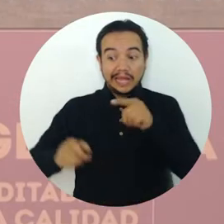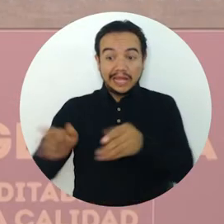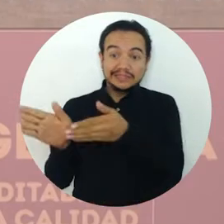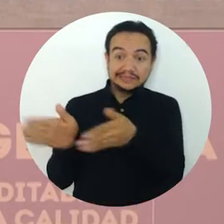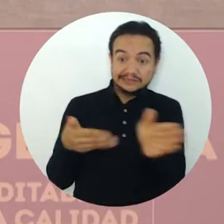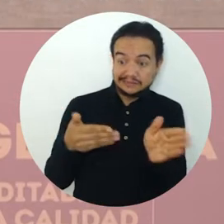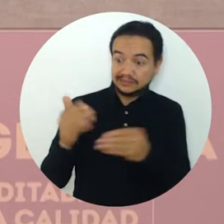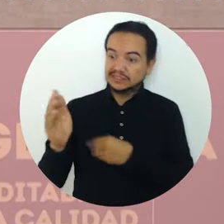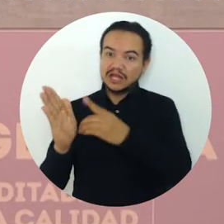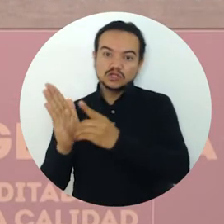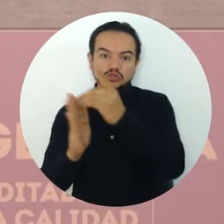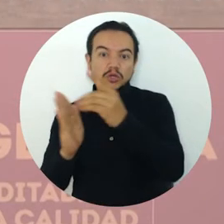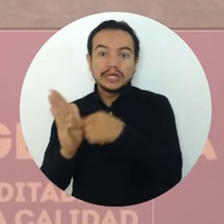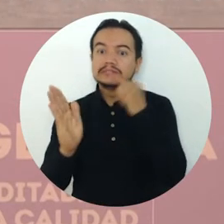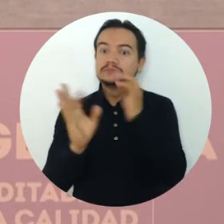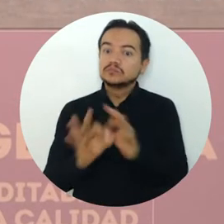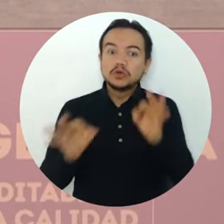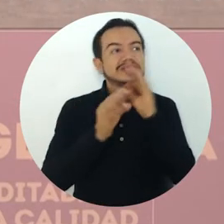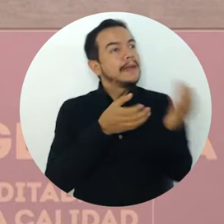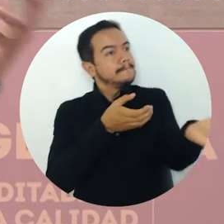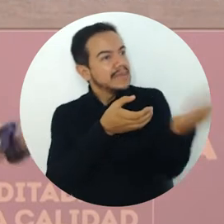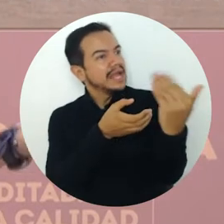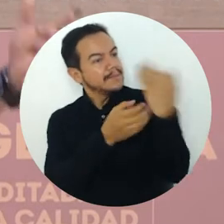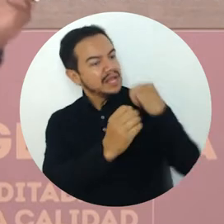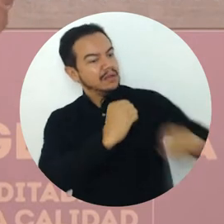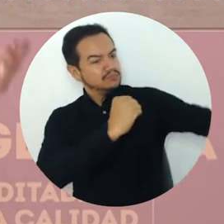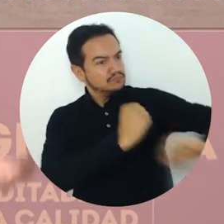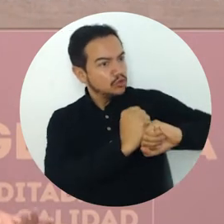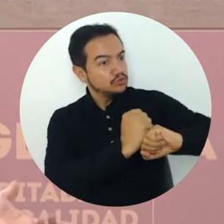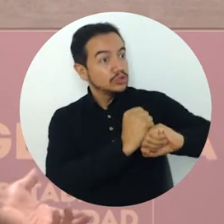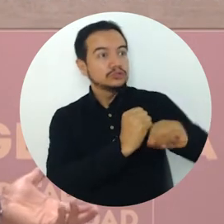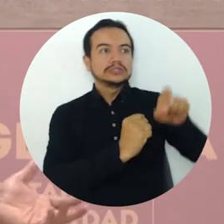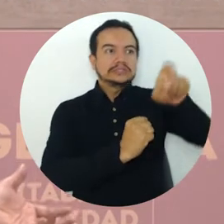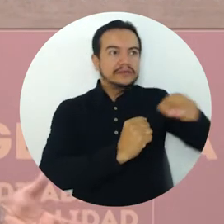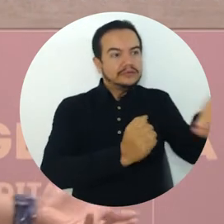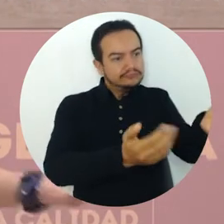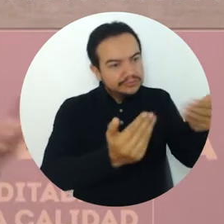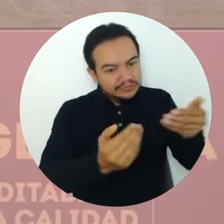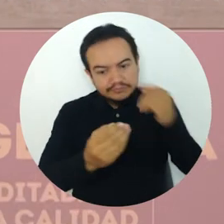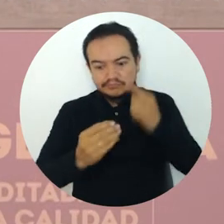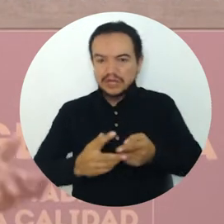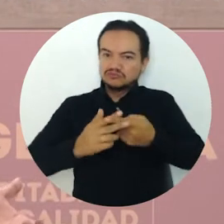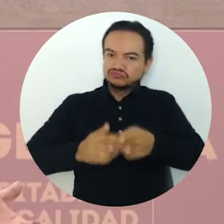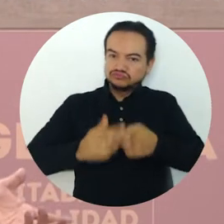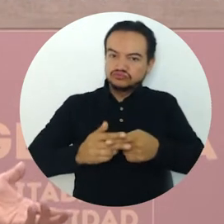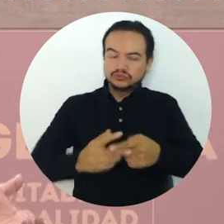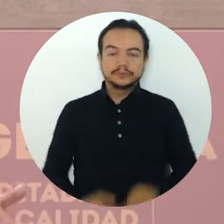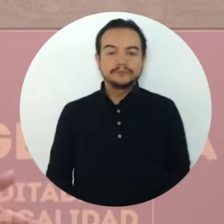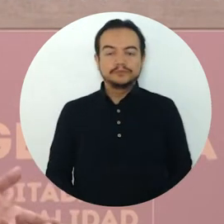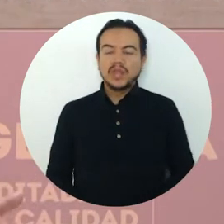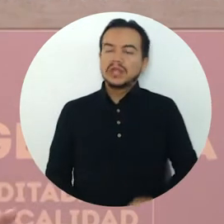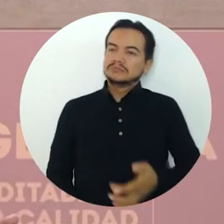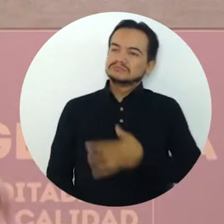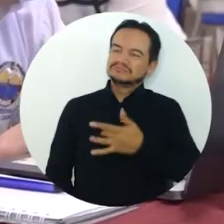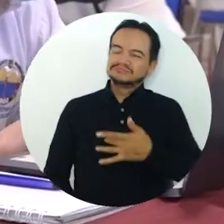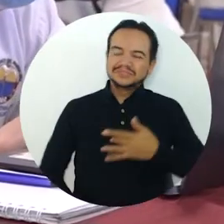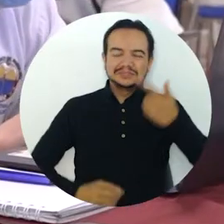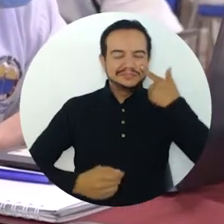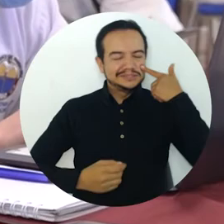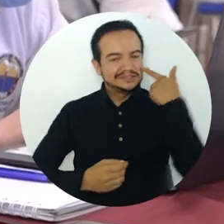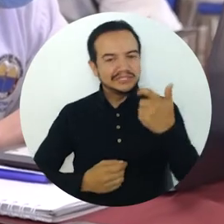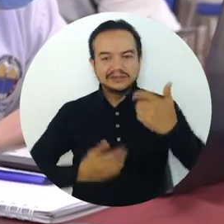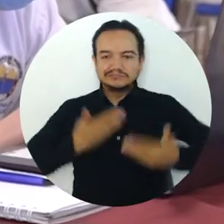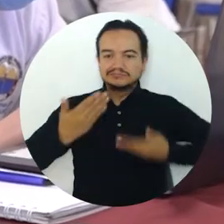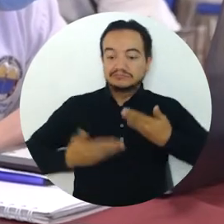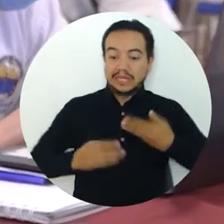Este es un plan de desarrollo que involucra y todo el mundo tiene una importancia e influye en él, pues todo el mundo debería ser parte de este nivel de discusión. Estamos